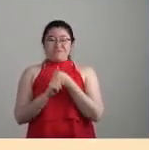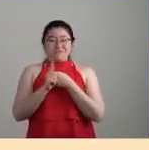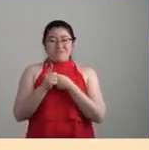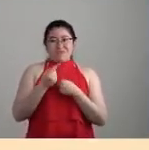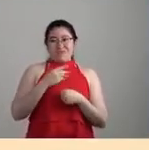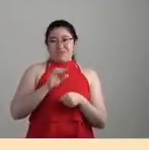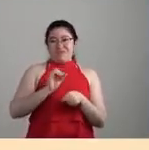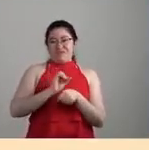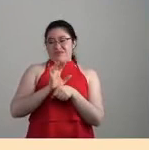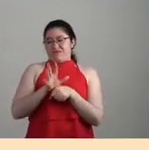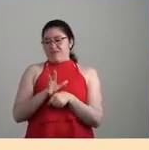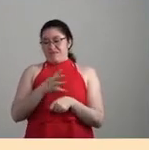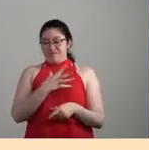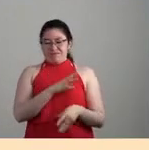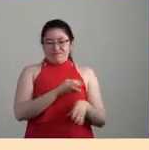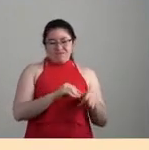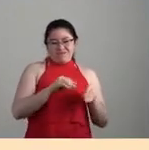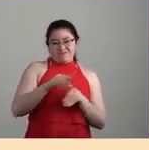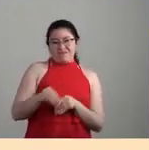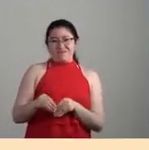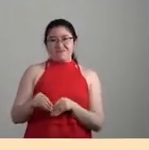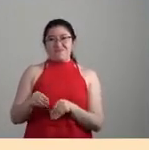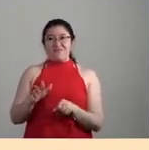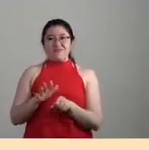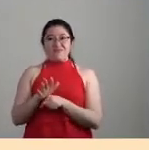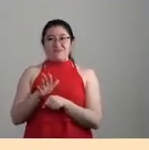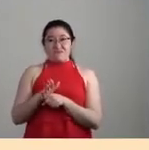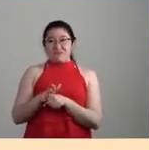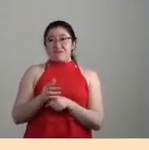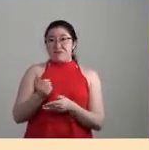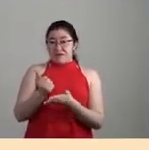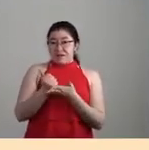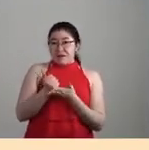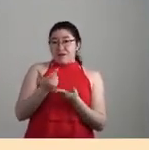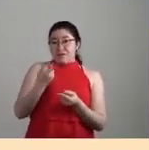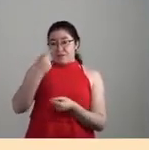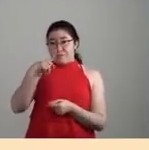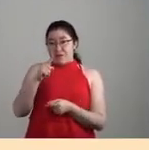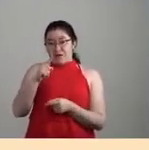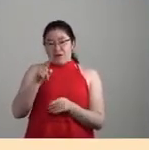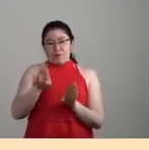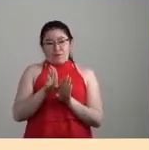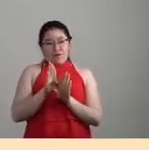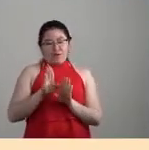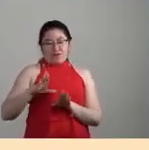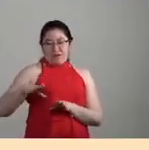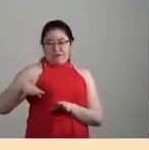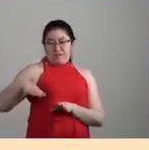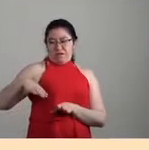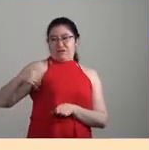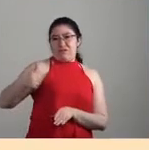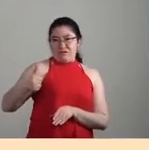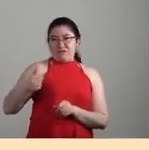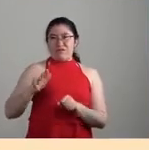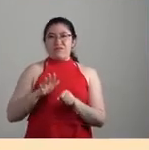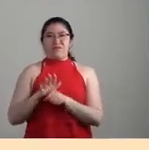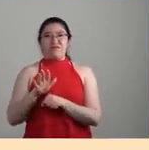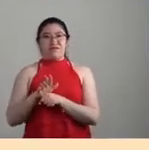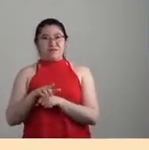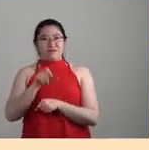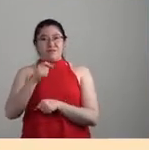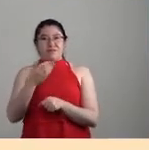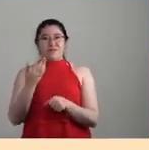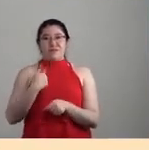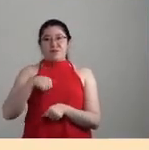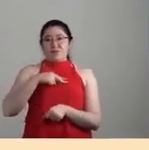viviendo. Un momento que nos dice bastante del modo abusivo y violento a través del cual nos